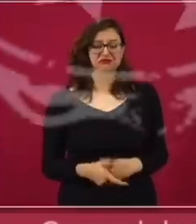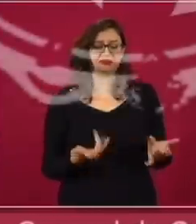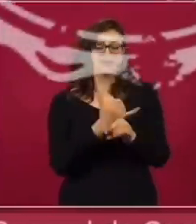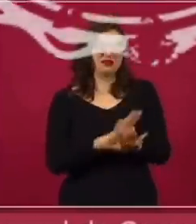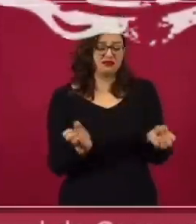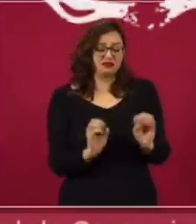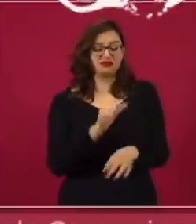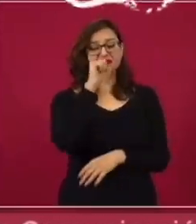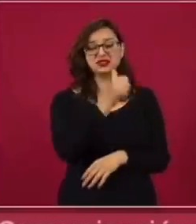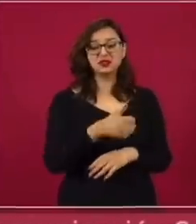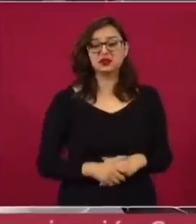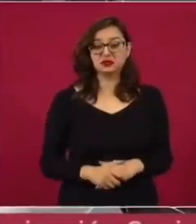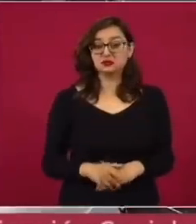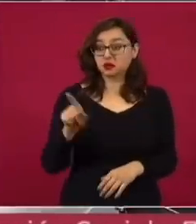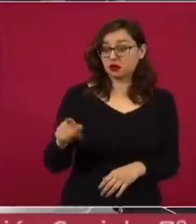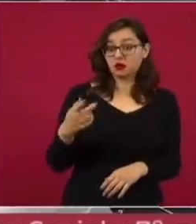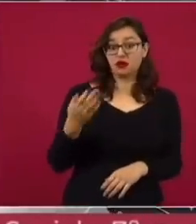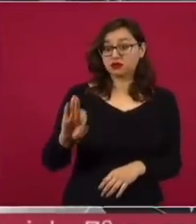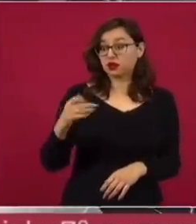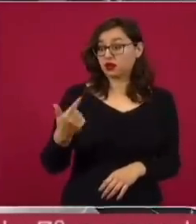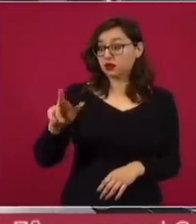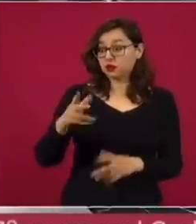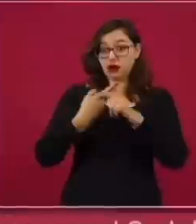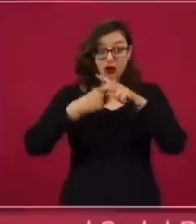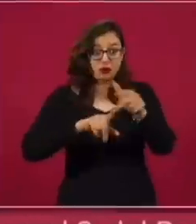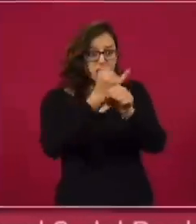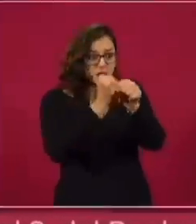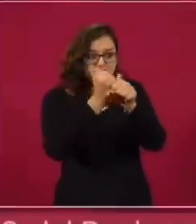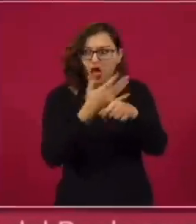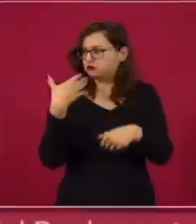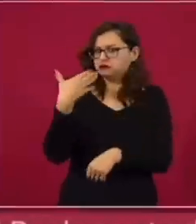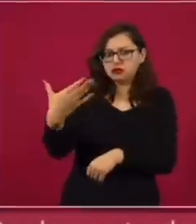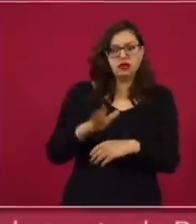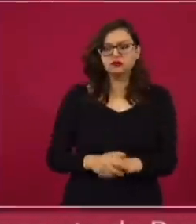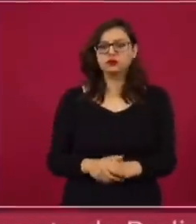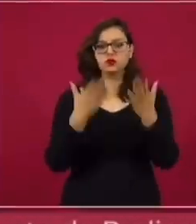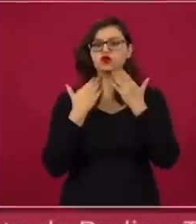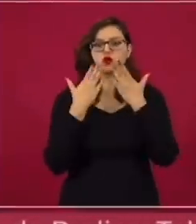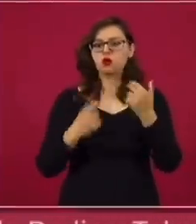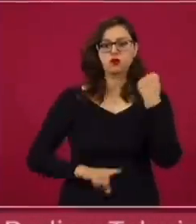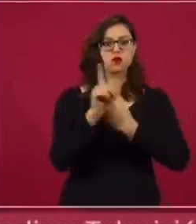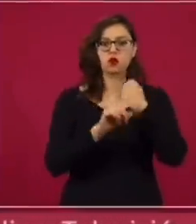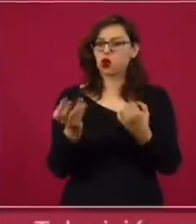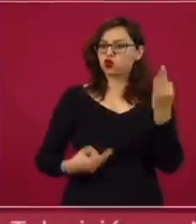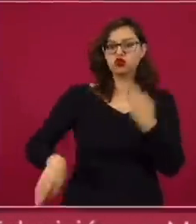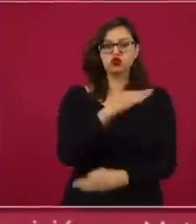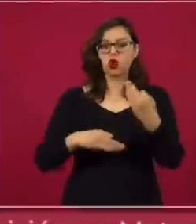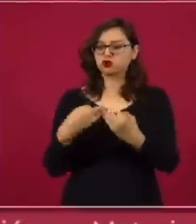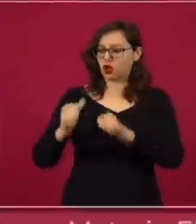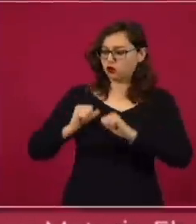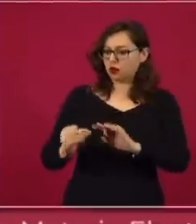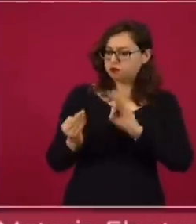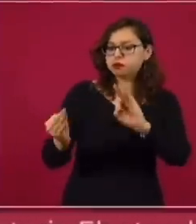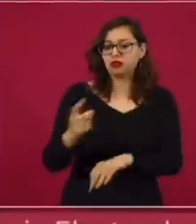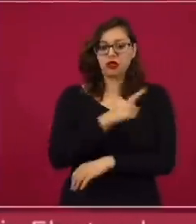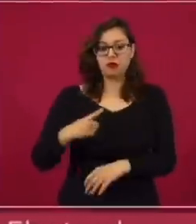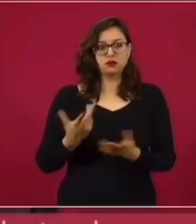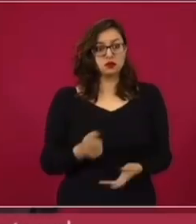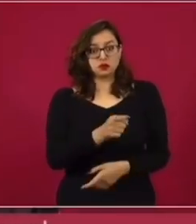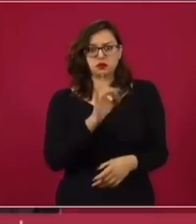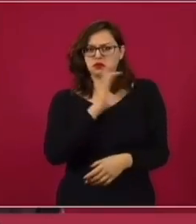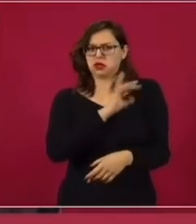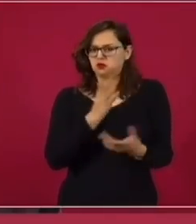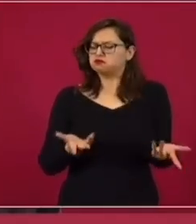En el caso que se abriera la carpeta de investigación, no hay ningún problema. Todos debemos comparecer ante la autoridad. Y el que nada debe, nada teme.